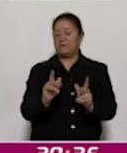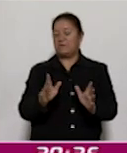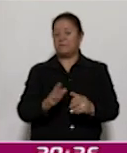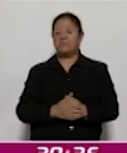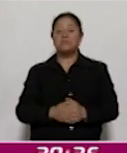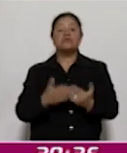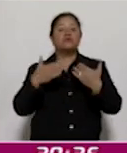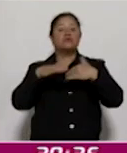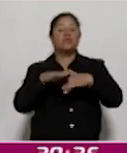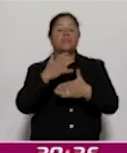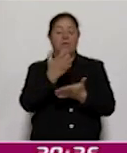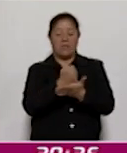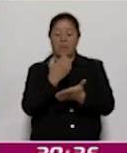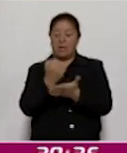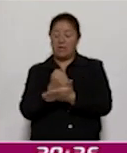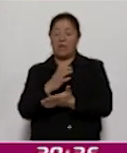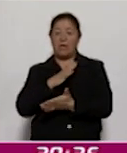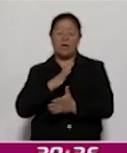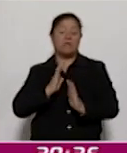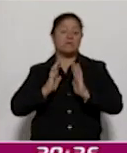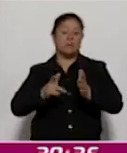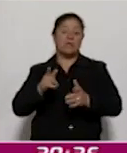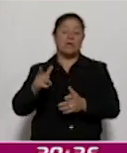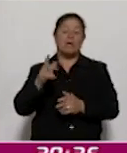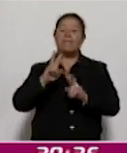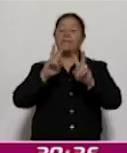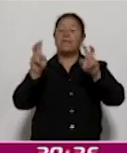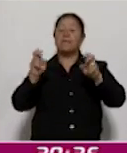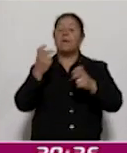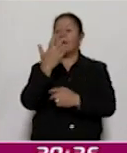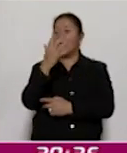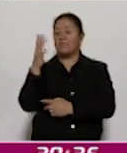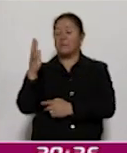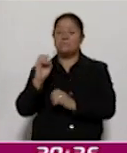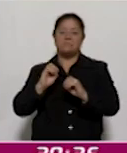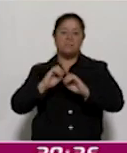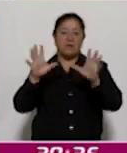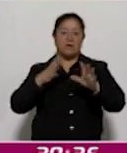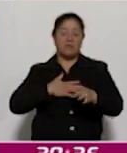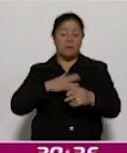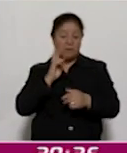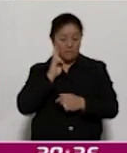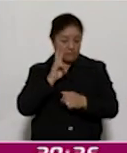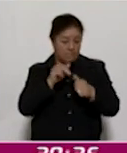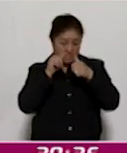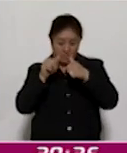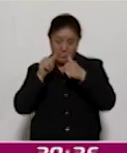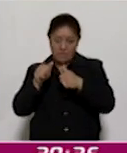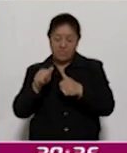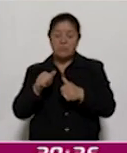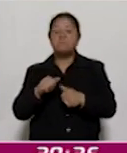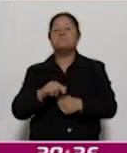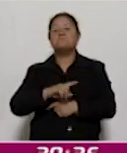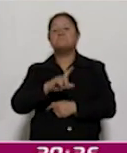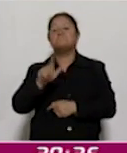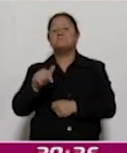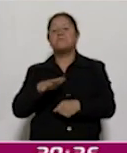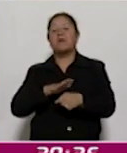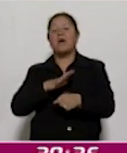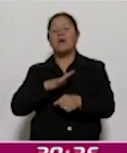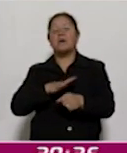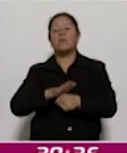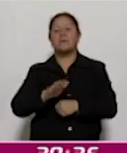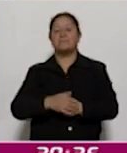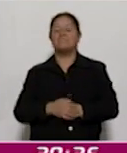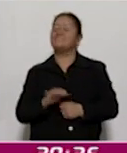algunos de los logros que se han tenido en materia ambiental y desde luego que estaremos al pendiente de lo que sigue. Claro que sí, muchísimas